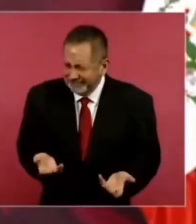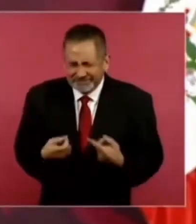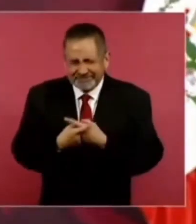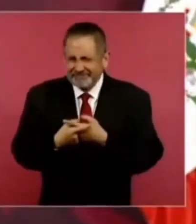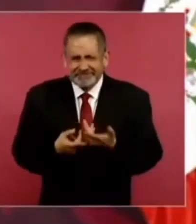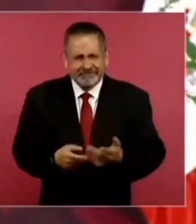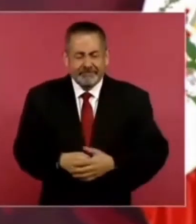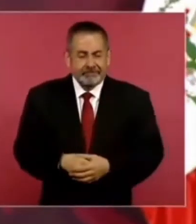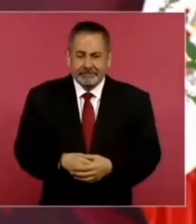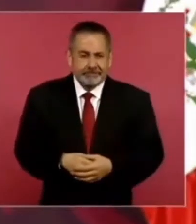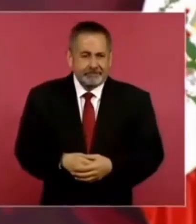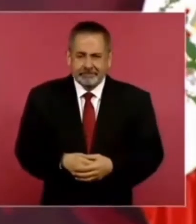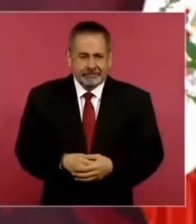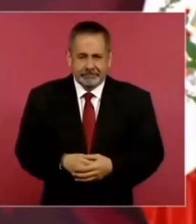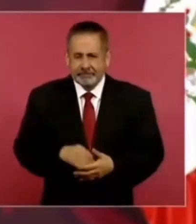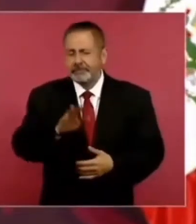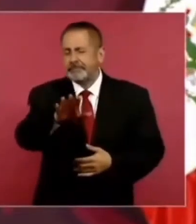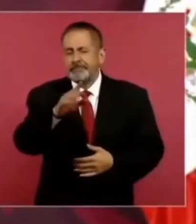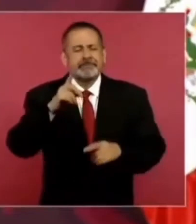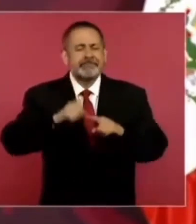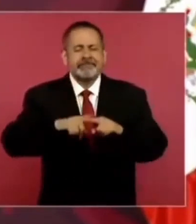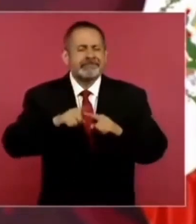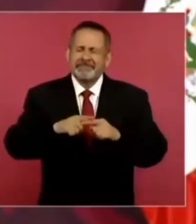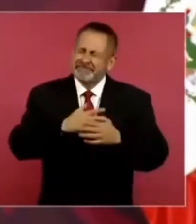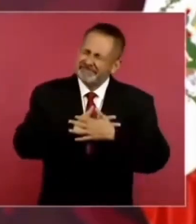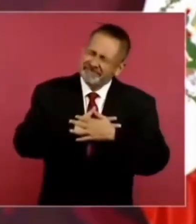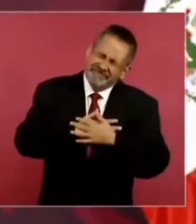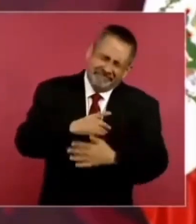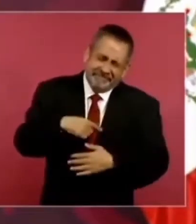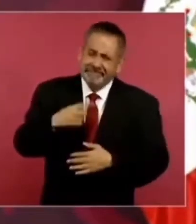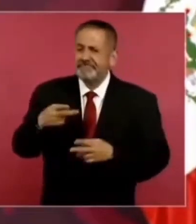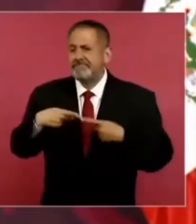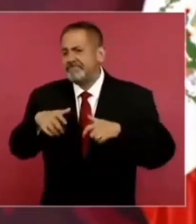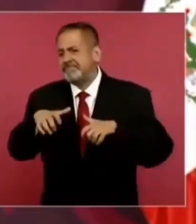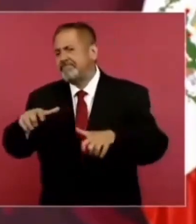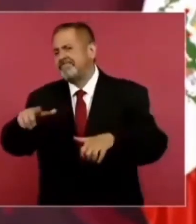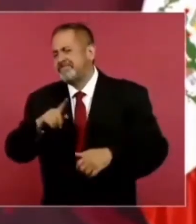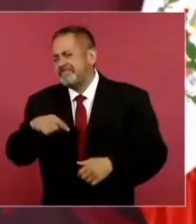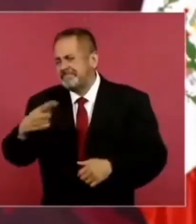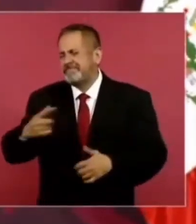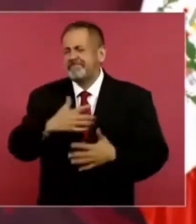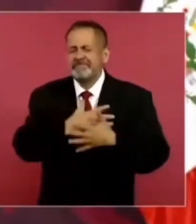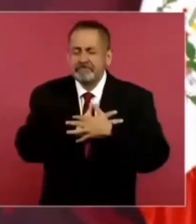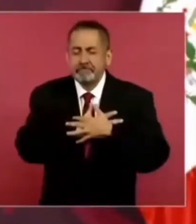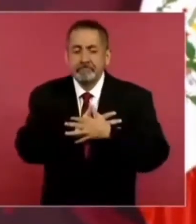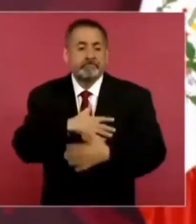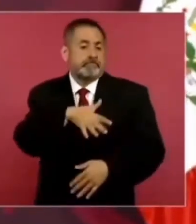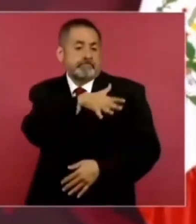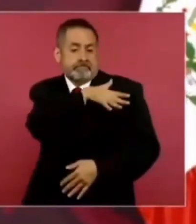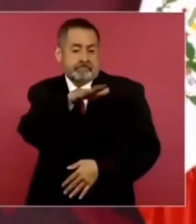¿Saben quién le tenía un profundo amor al pueblo? El señor Cárdenas.